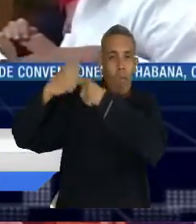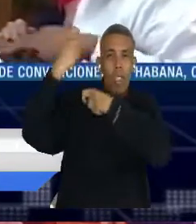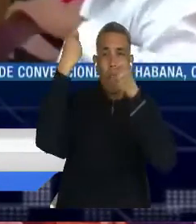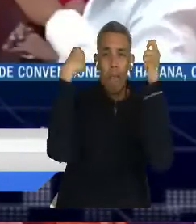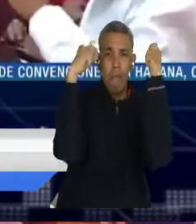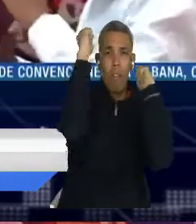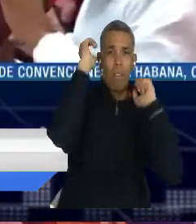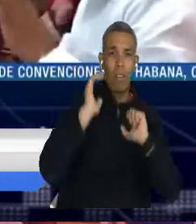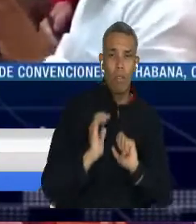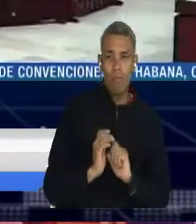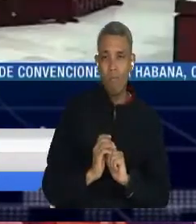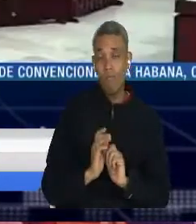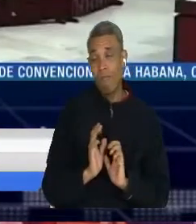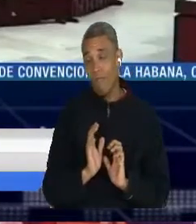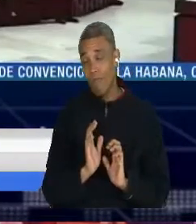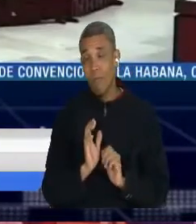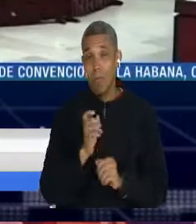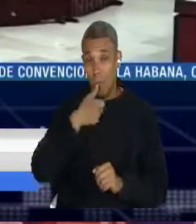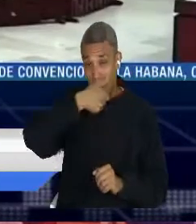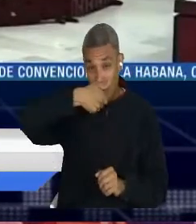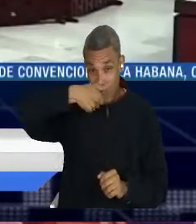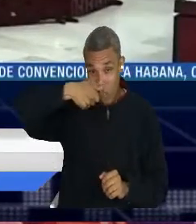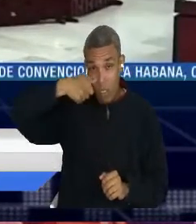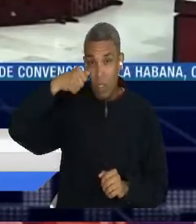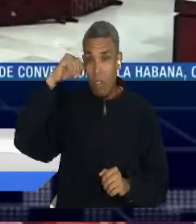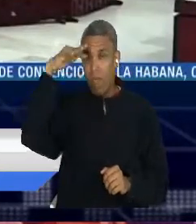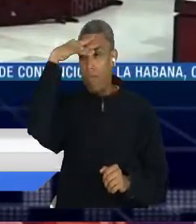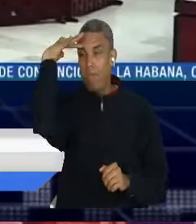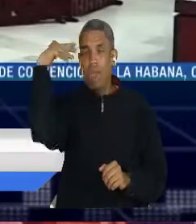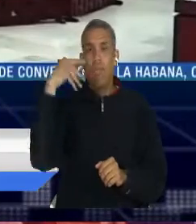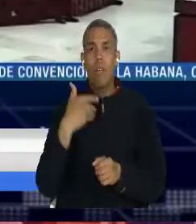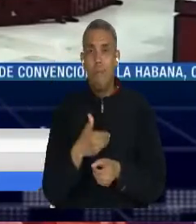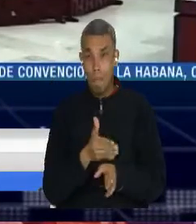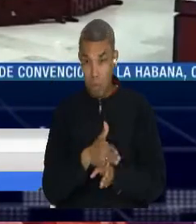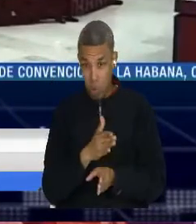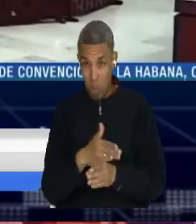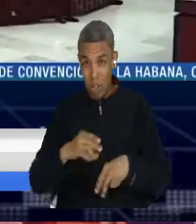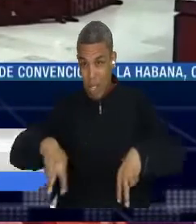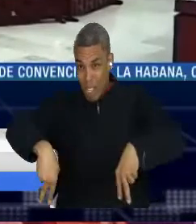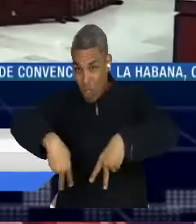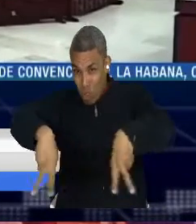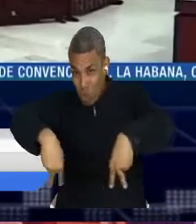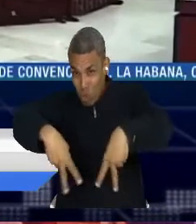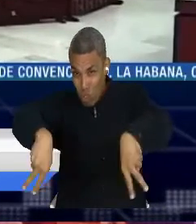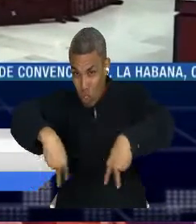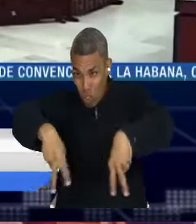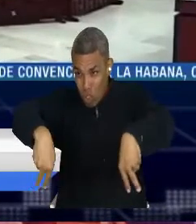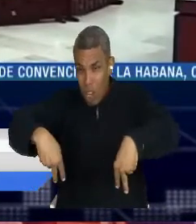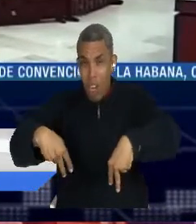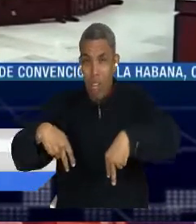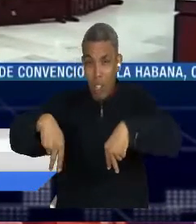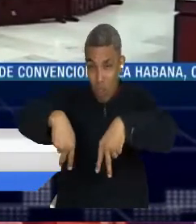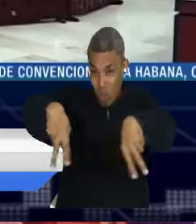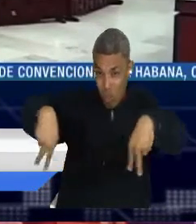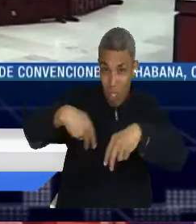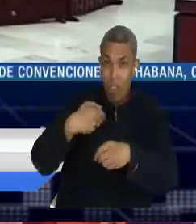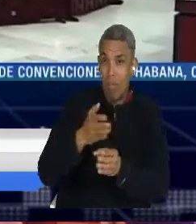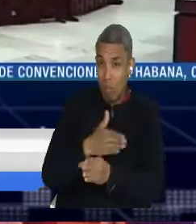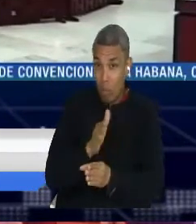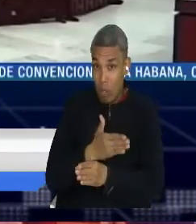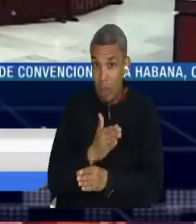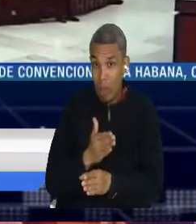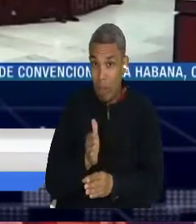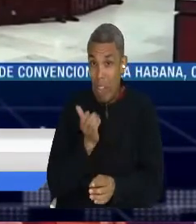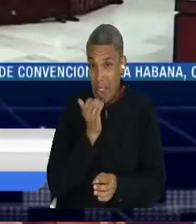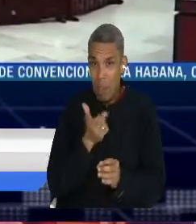problema de drogas como una problemática social que tiene un componente de salud pública, eso quiere decir que también